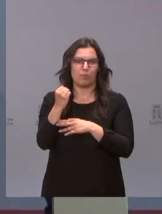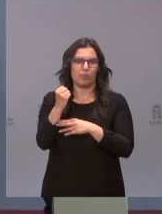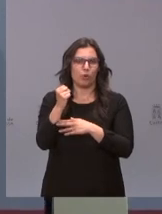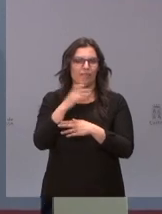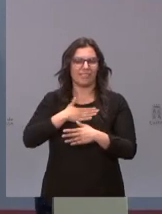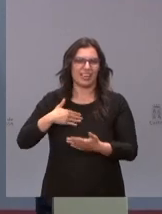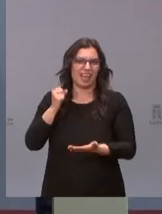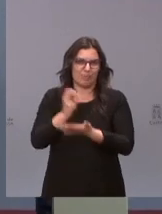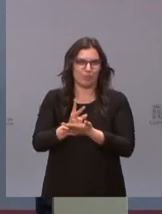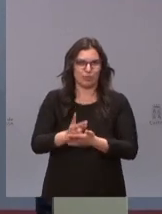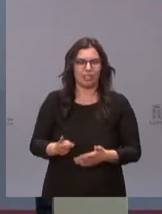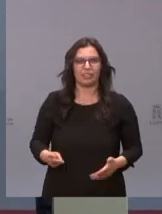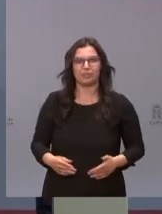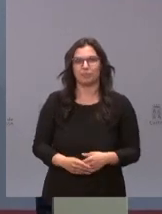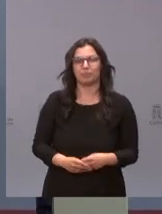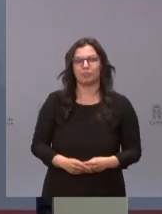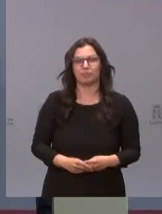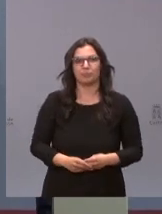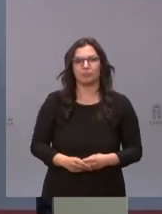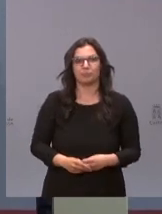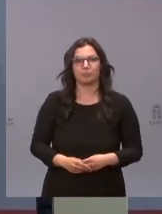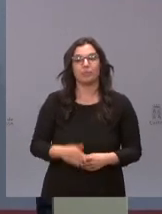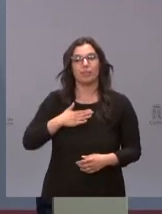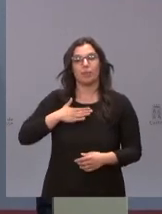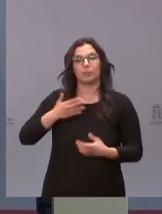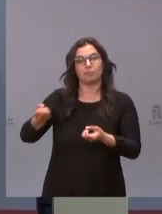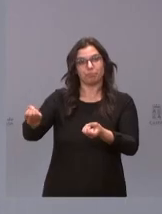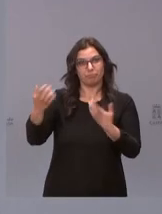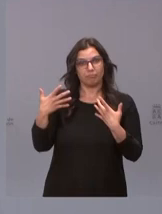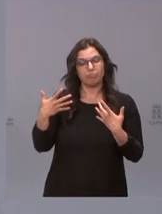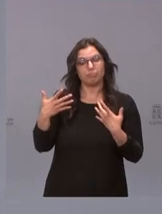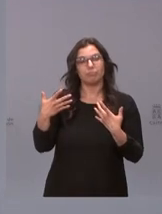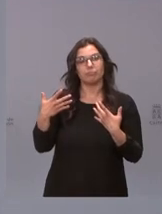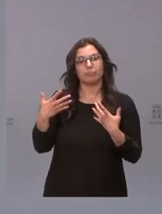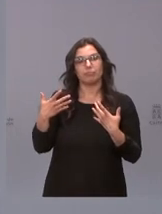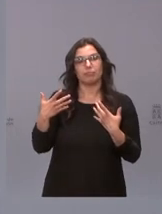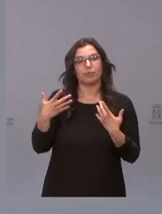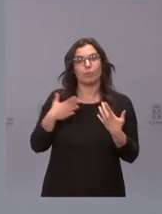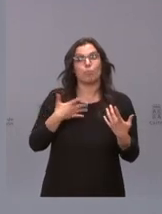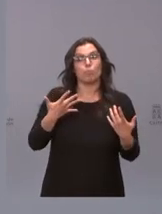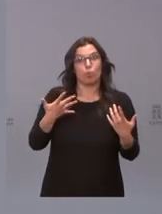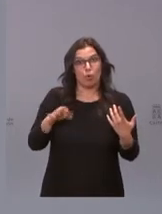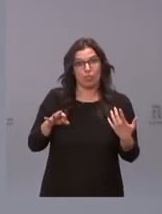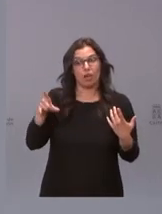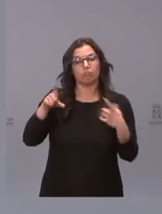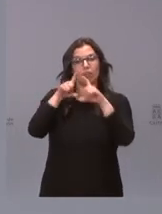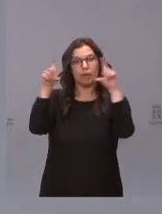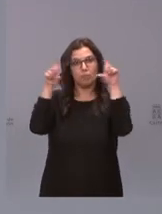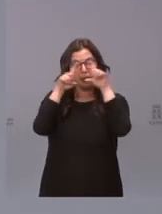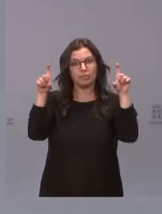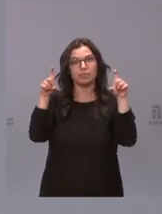Carrasco Bueno desde que se me trasladó la posibilidad de que esta empresa